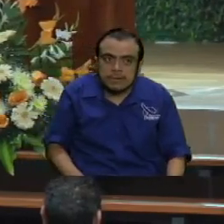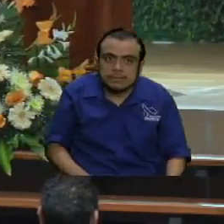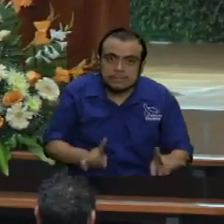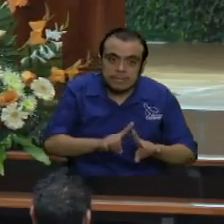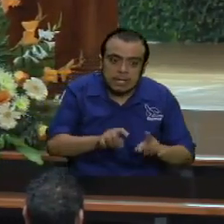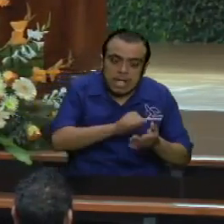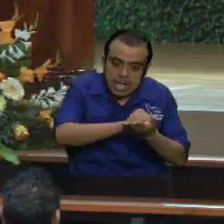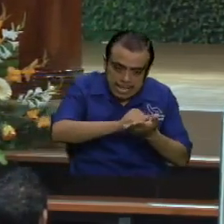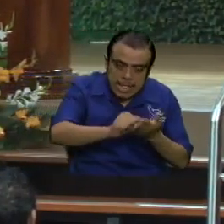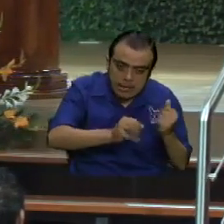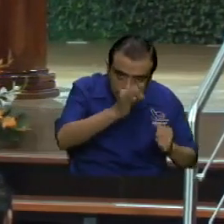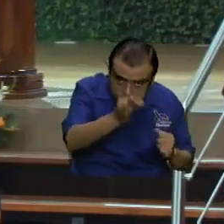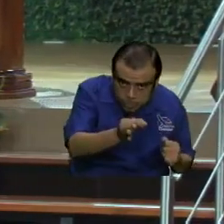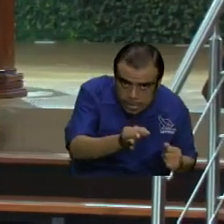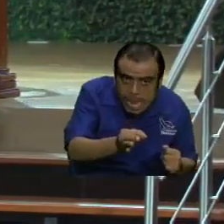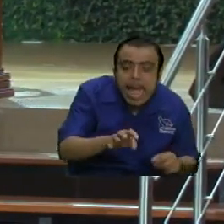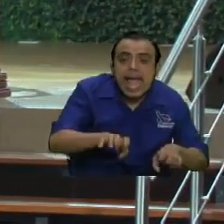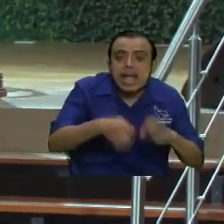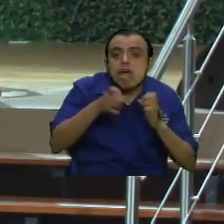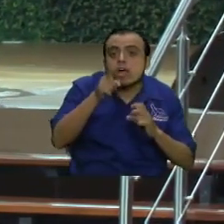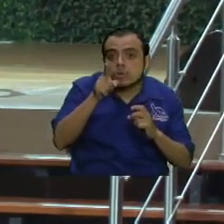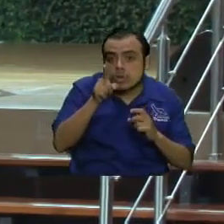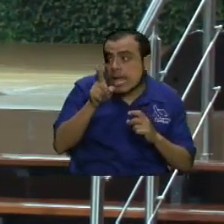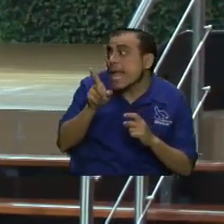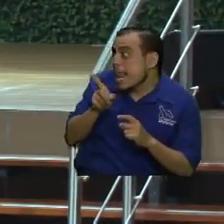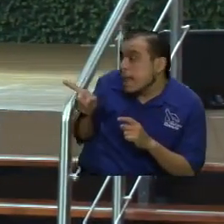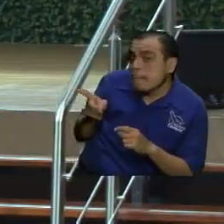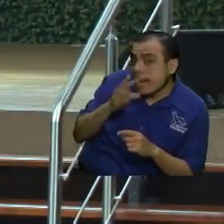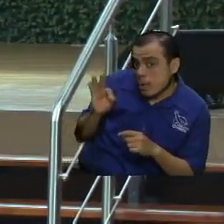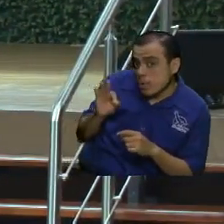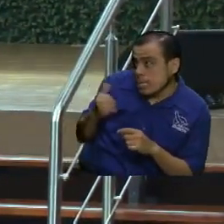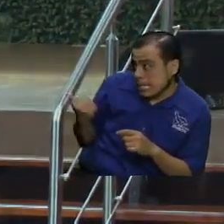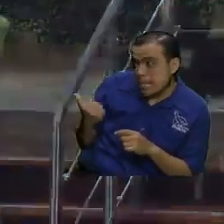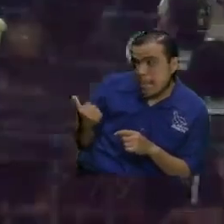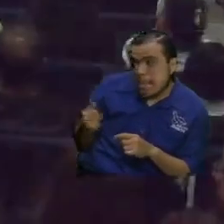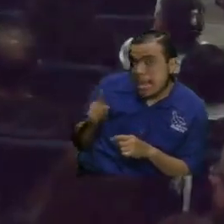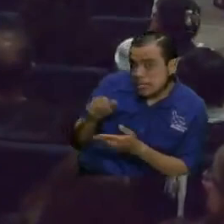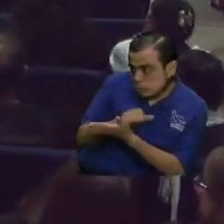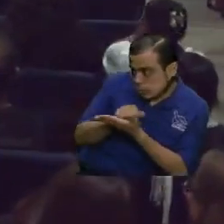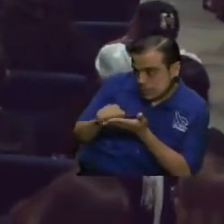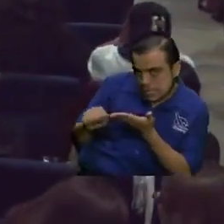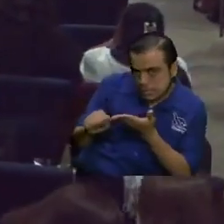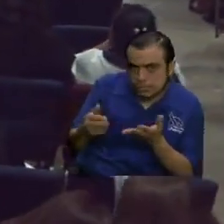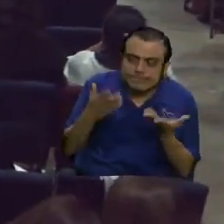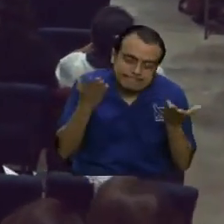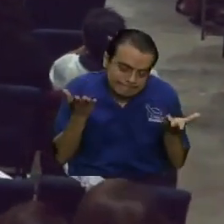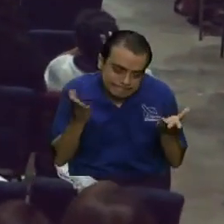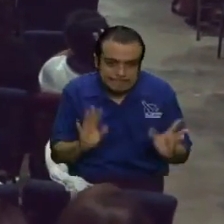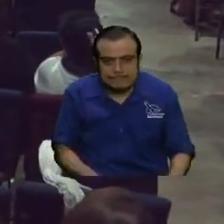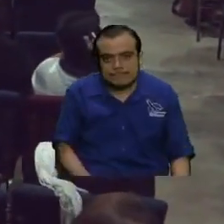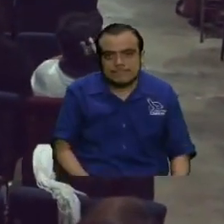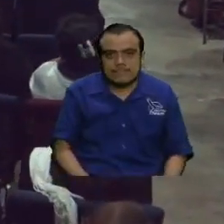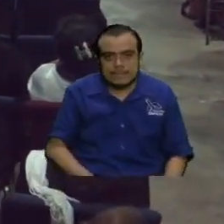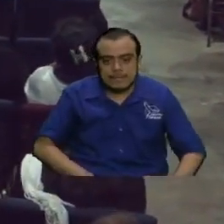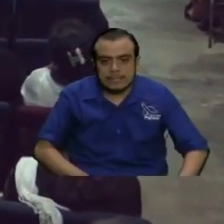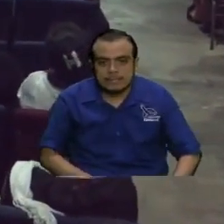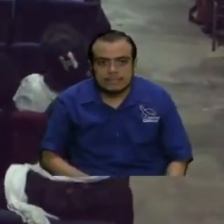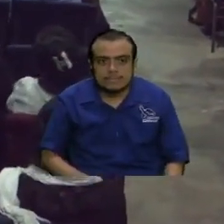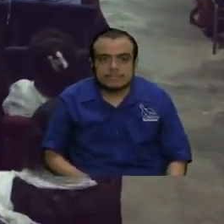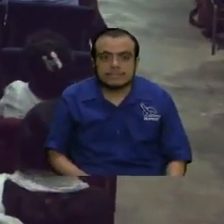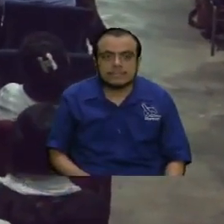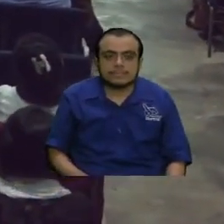está en la santidad futura. Entonces, el hermano que está a la par tuya es un santo. Mira todo lo que tuve que decir para convencerlo que es un santo, ¿verdad?